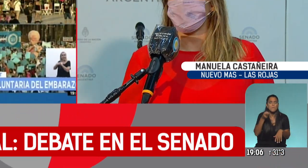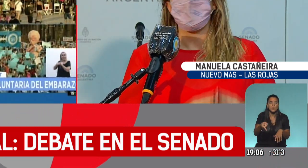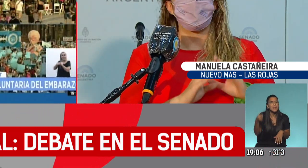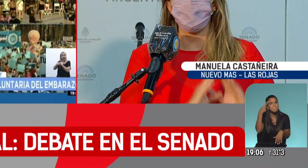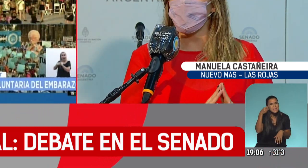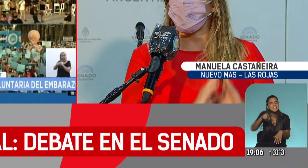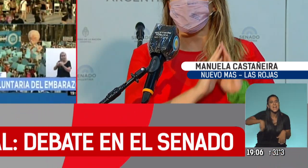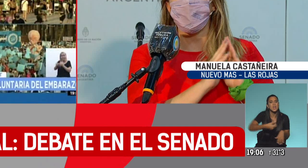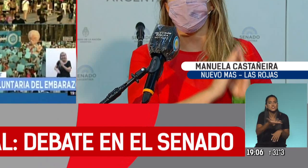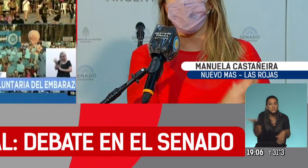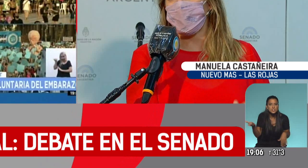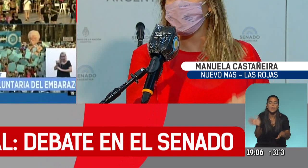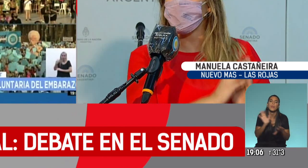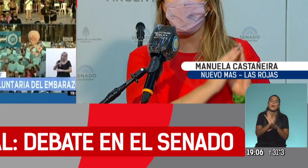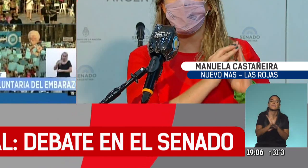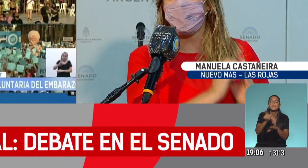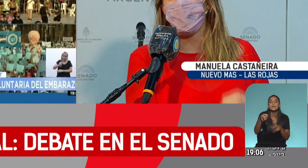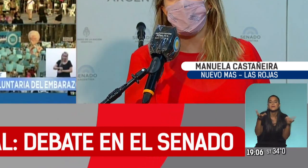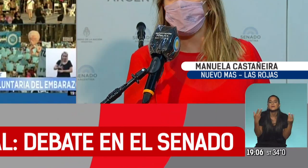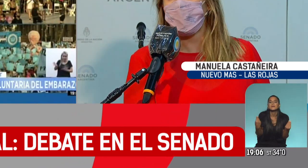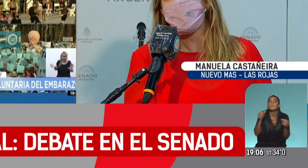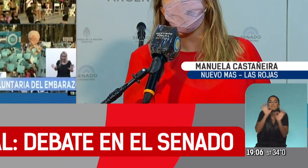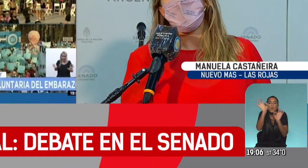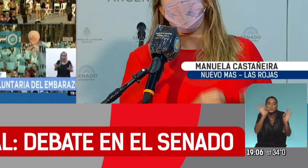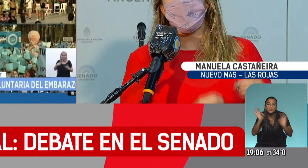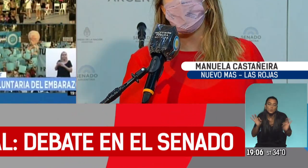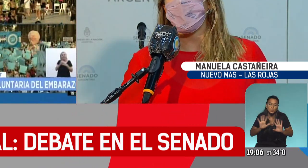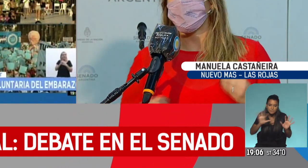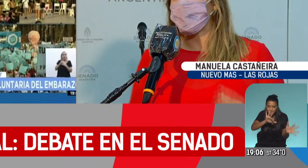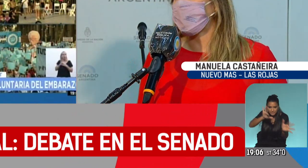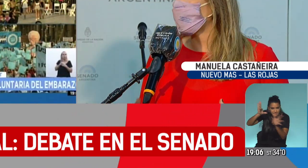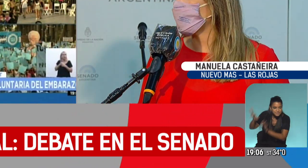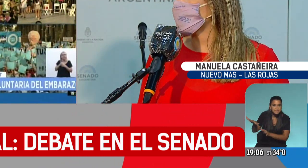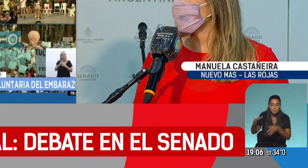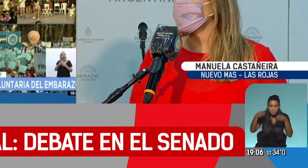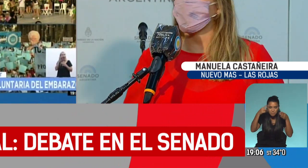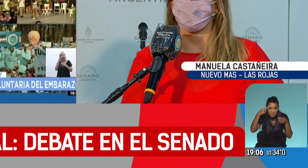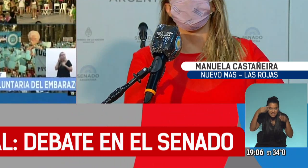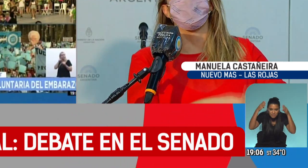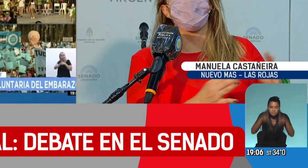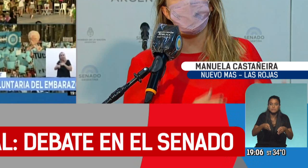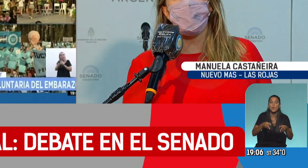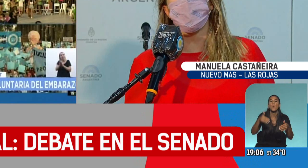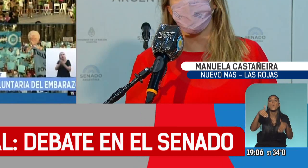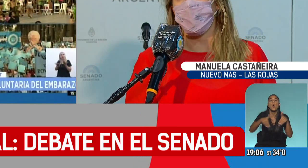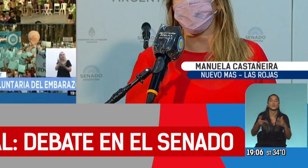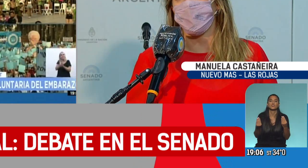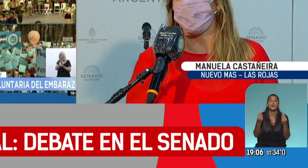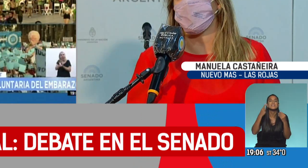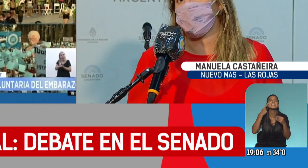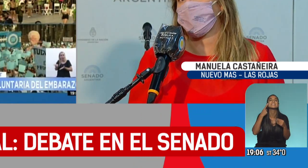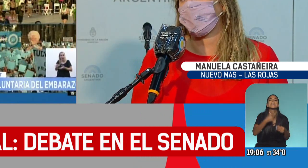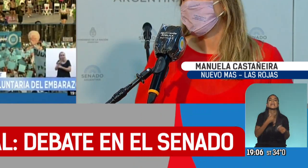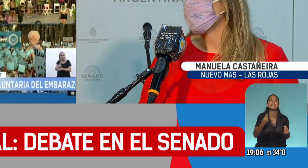sociedad, que no se parta de los localismos y las particularidades a la hora de pensar el voto, sino de lo que el conjunto de la sociedad